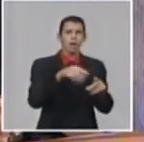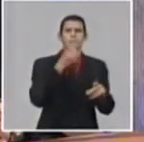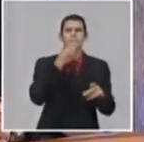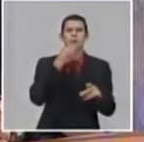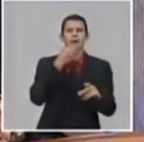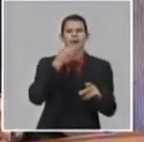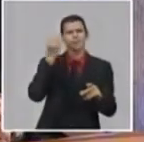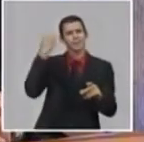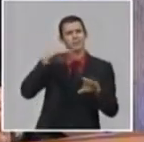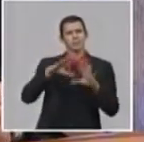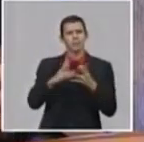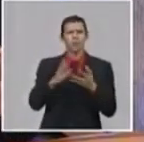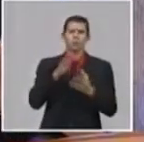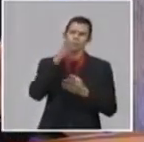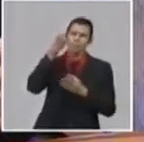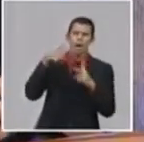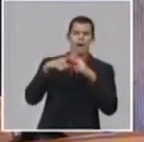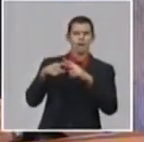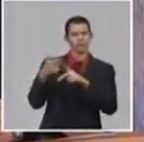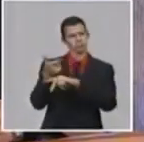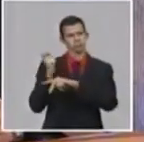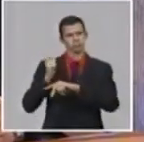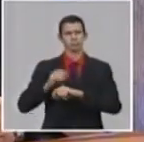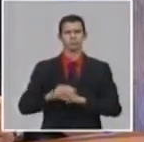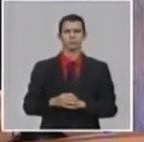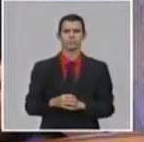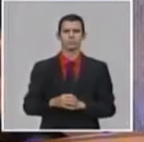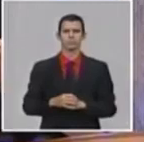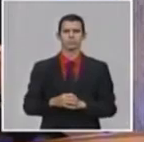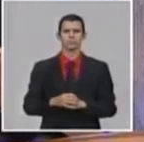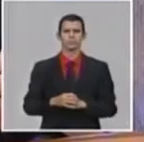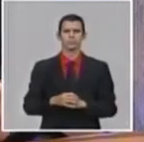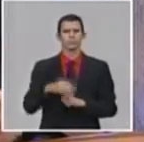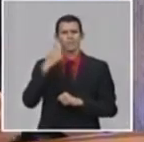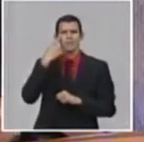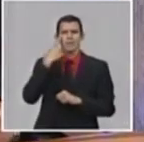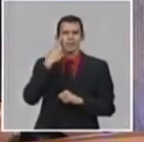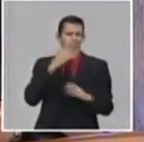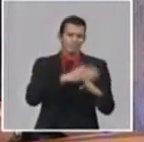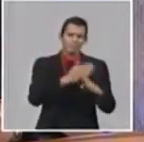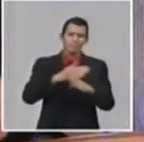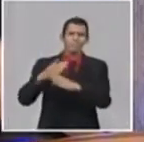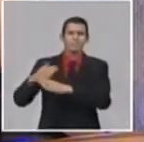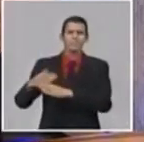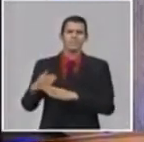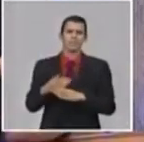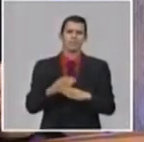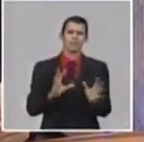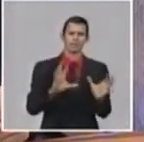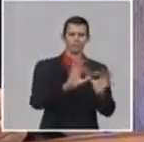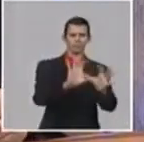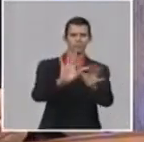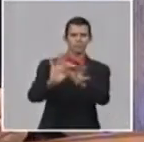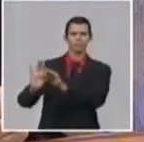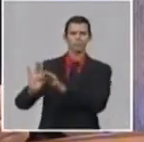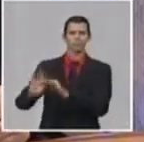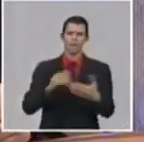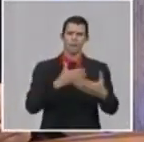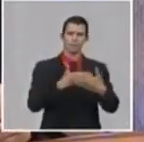creado, yo creo, un vínculo esto también, digamos, un poco especial, ¿no?, con cuentas propistas, que se han sumado a esto también,